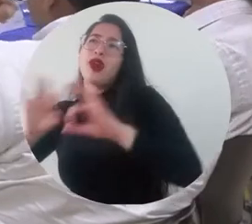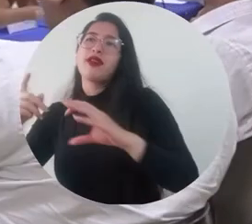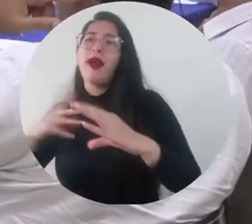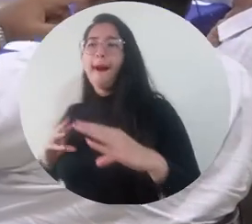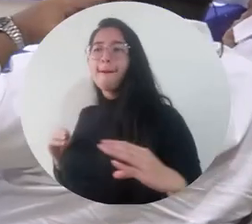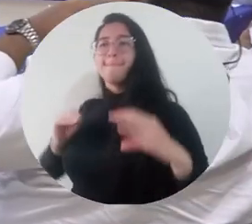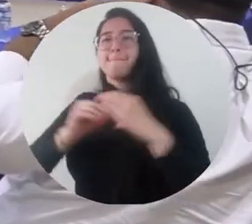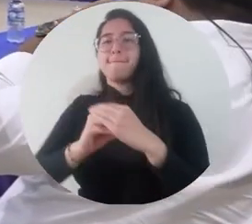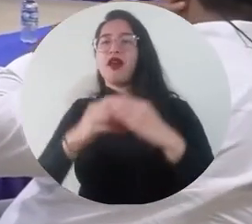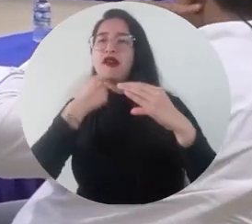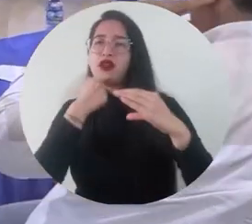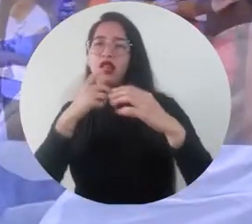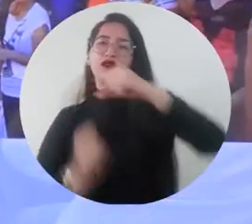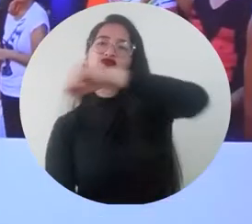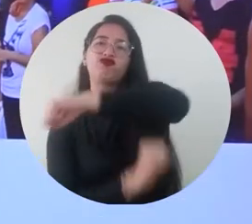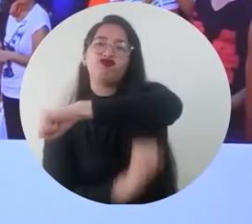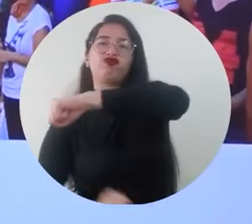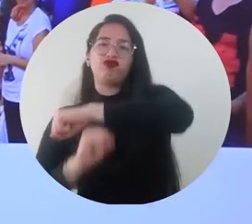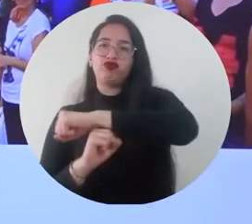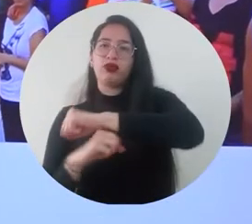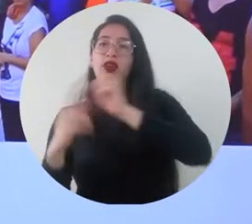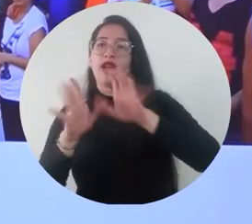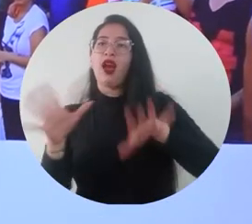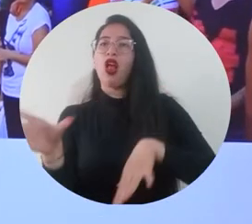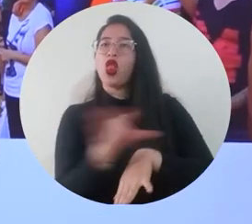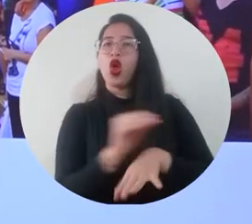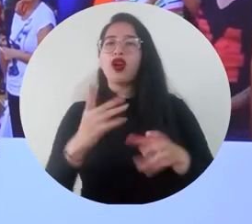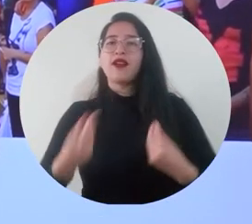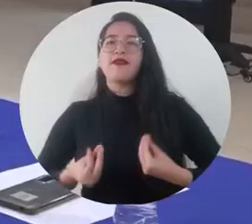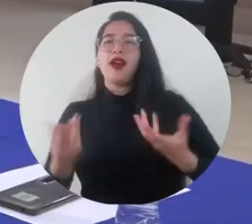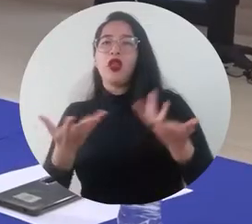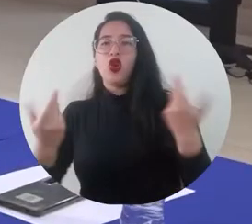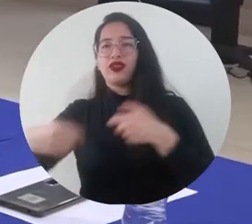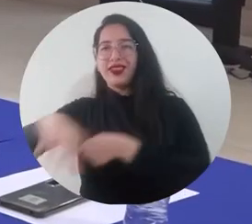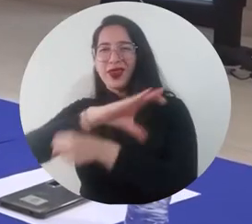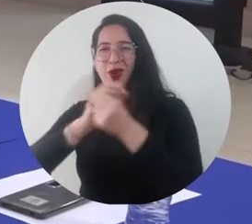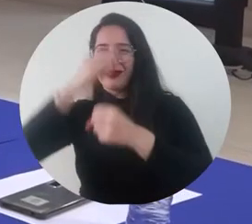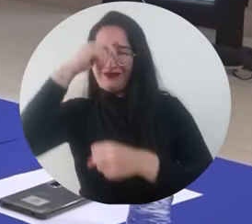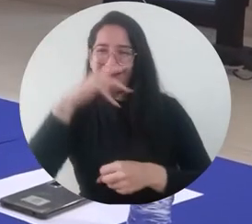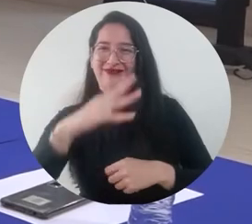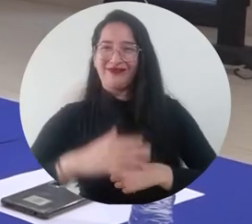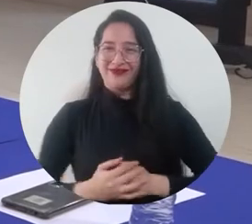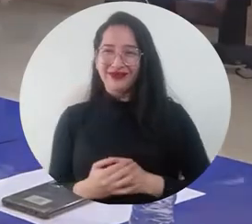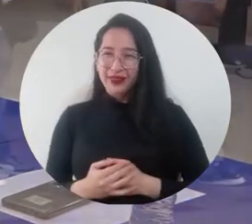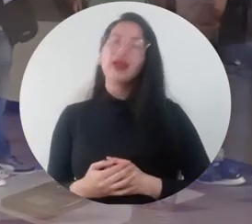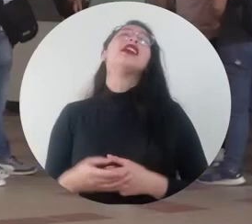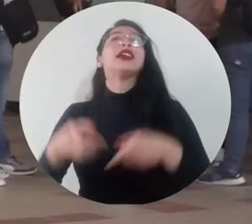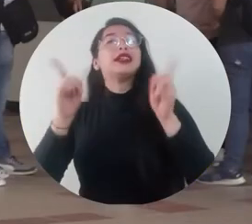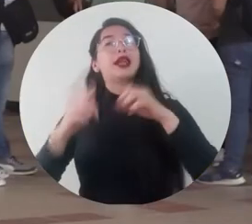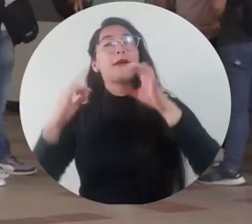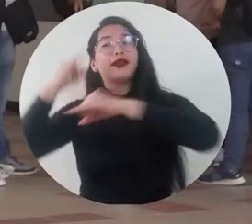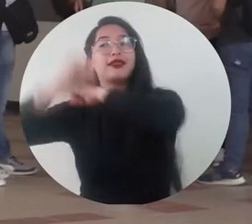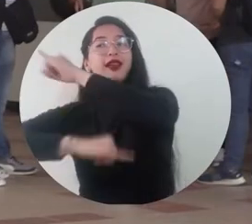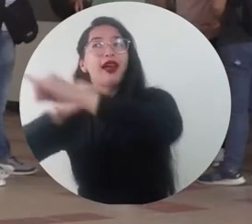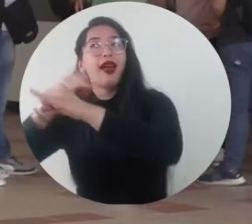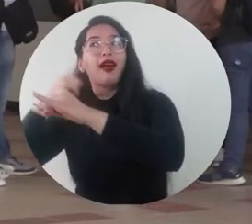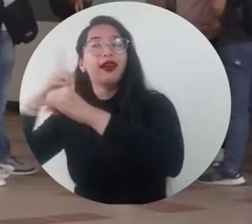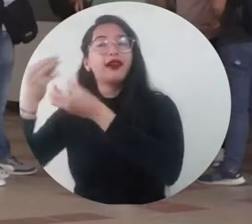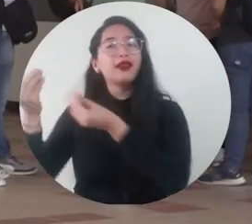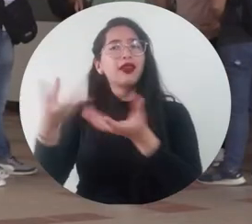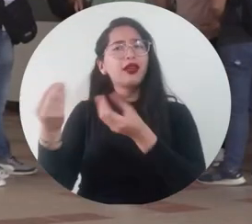adoptar el inglés como una fortaleza en el capital humano de los sanarios magdaleneses Socializar dos estrategias